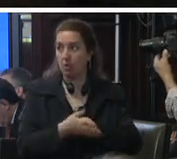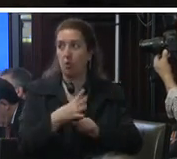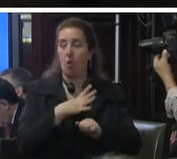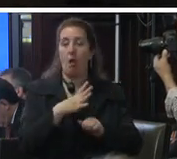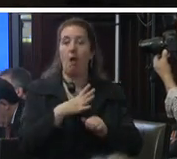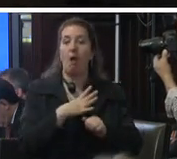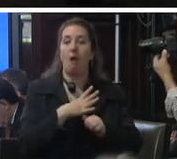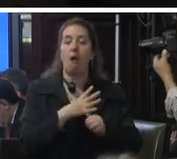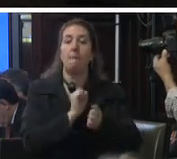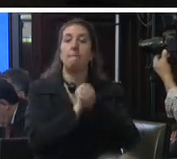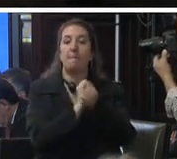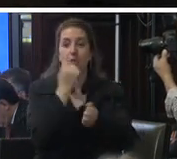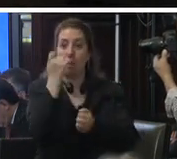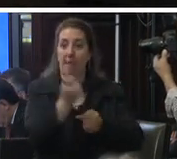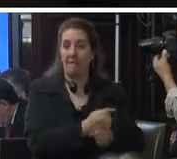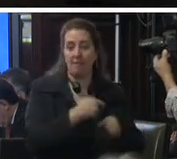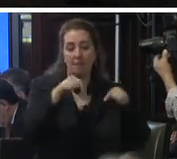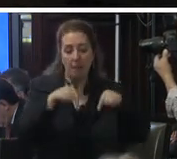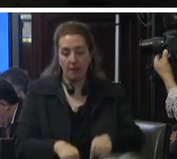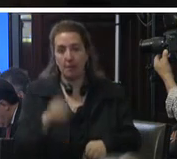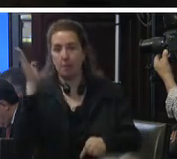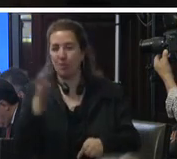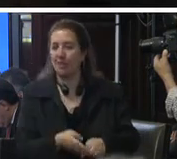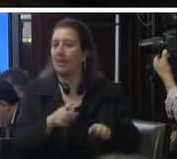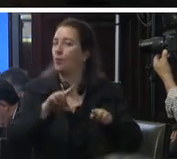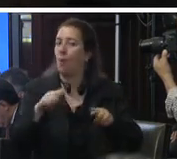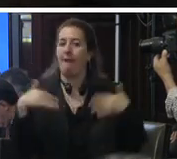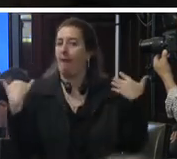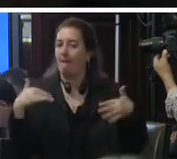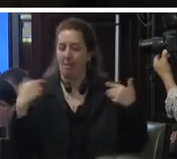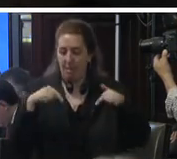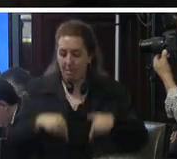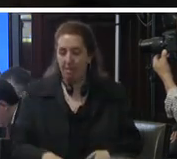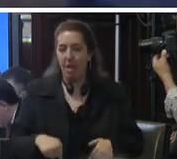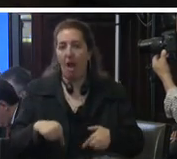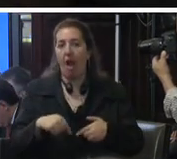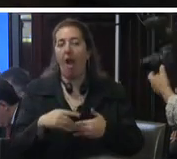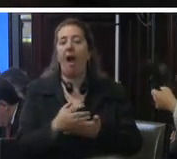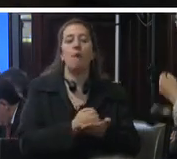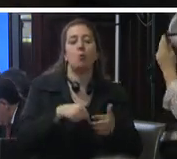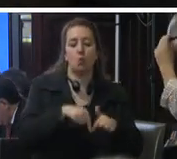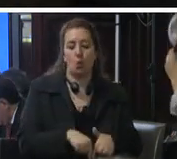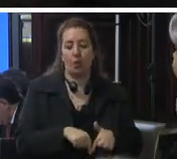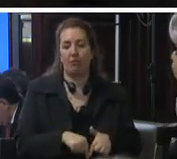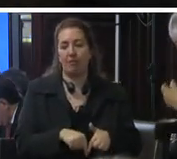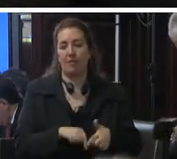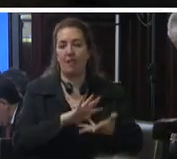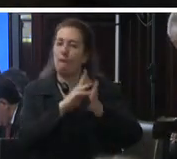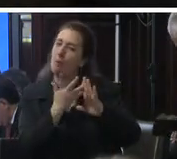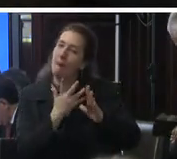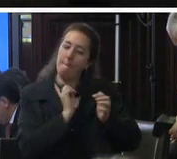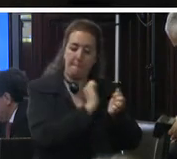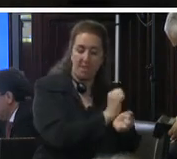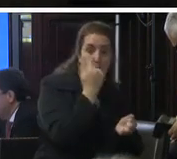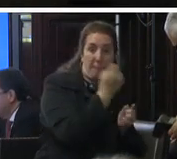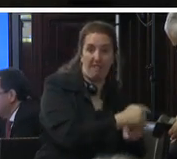este porcentaje no le no refleja la gravedad del abuso de esta medida cautelar en algunos estados del país como durango en donde el